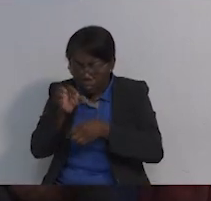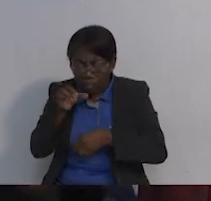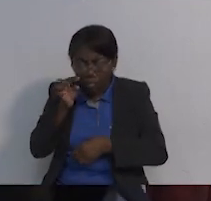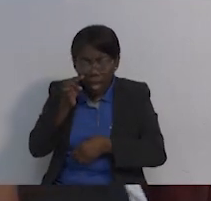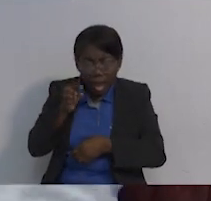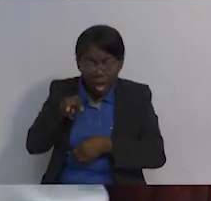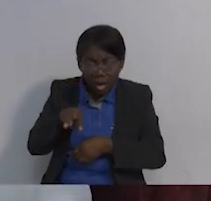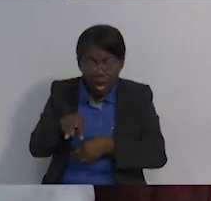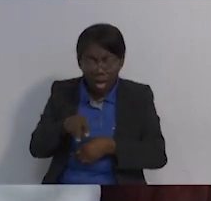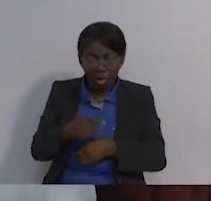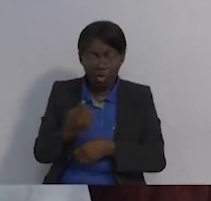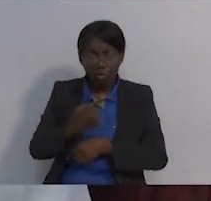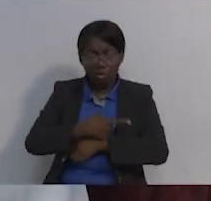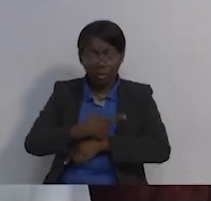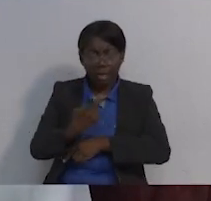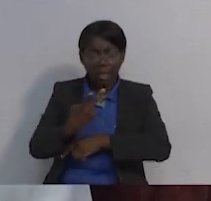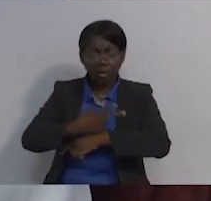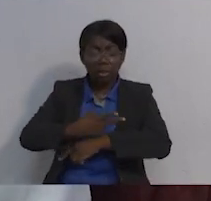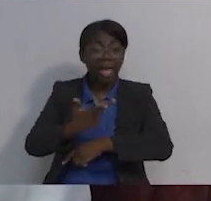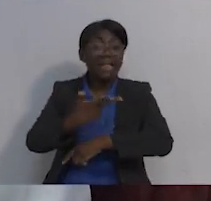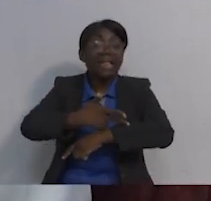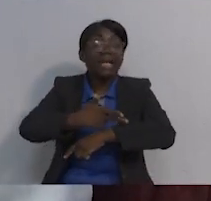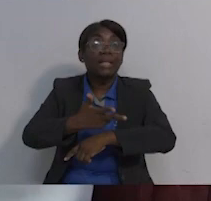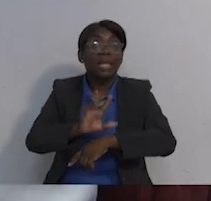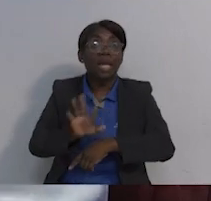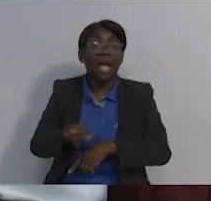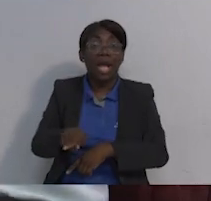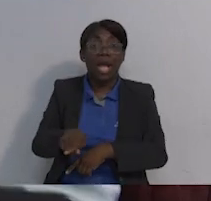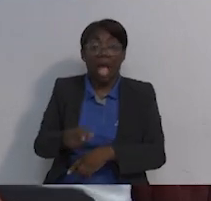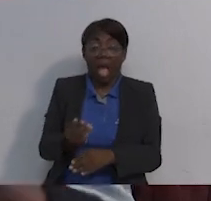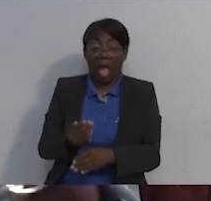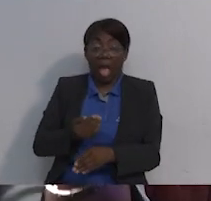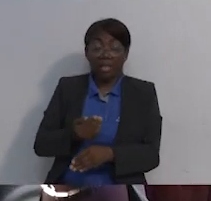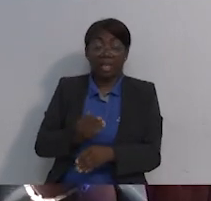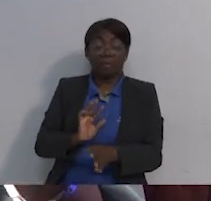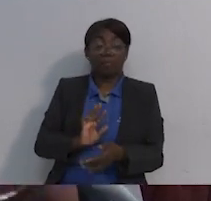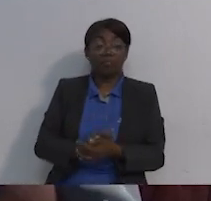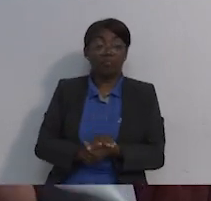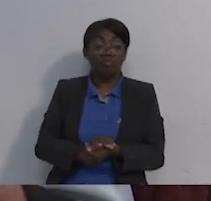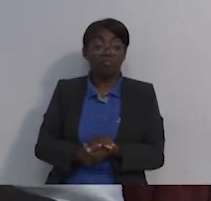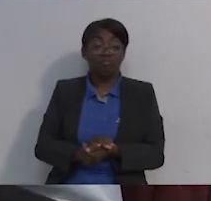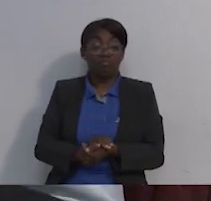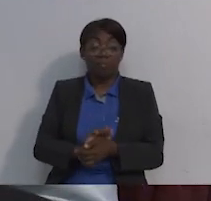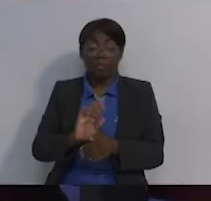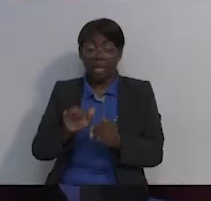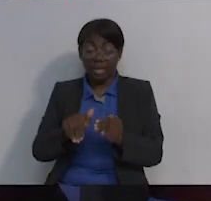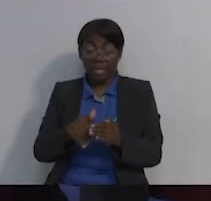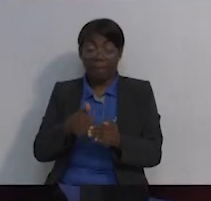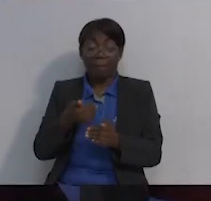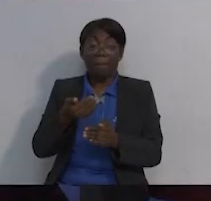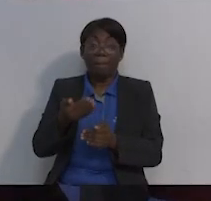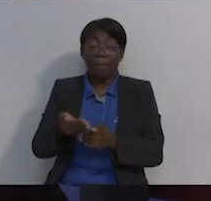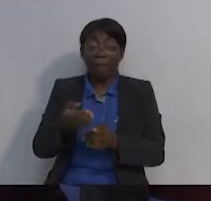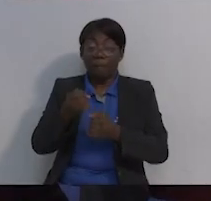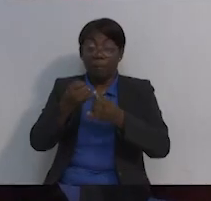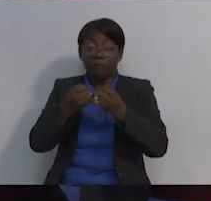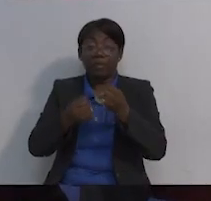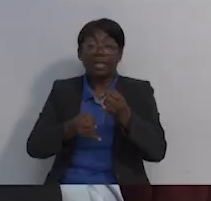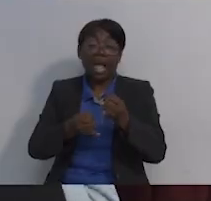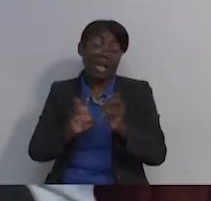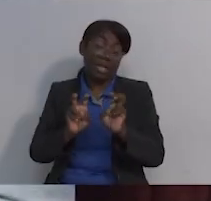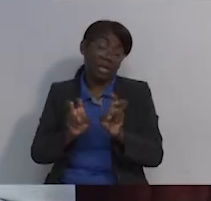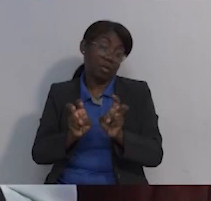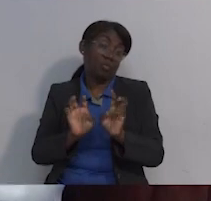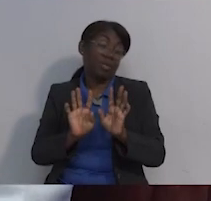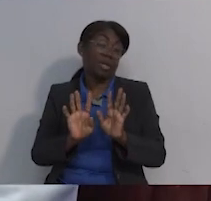los, no sé, dos o tres días porque sabes que siempre hay un resultado preliminar, ¿no? Por supuesto. Y después está